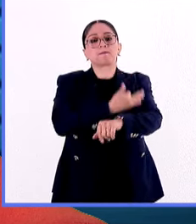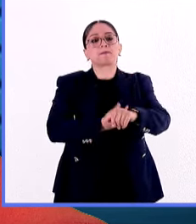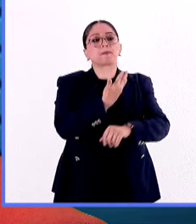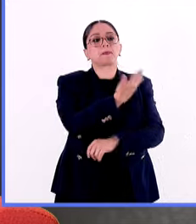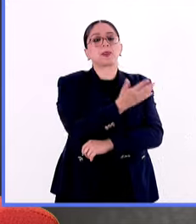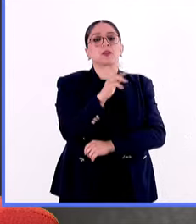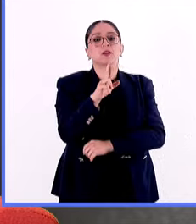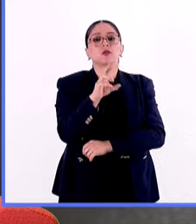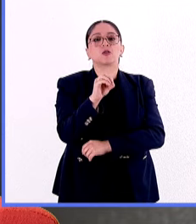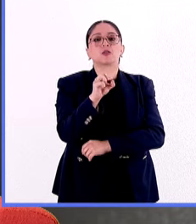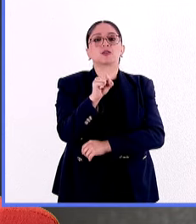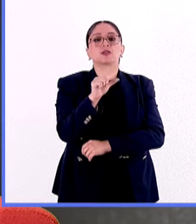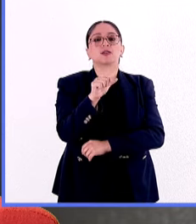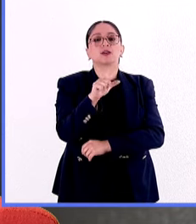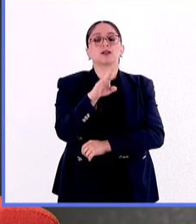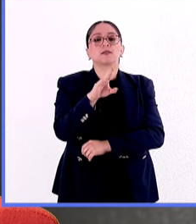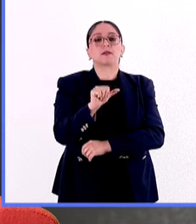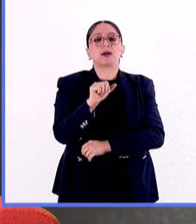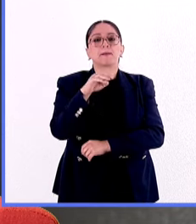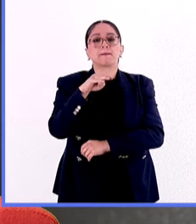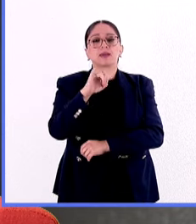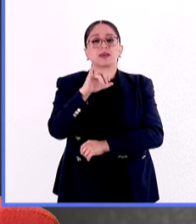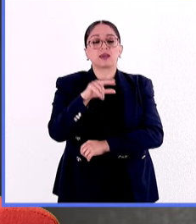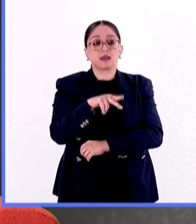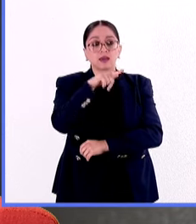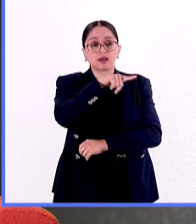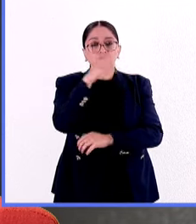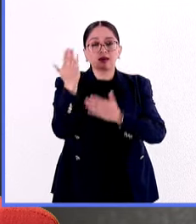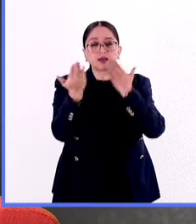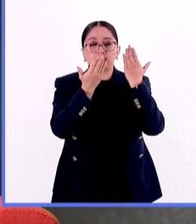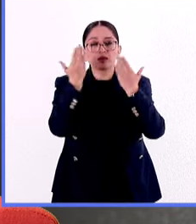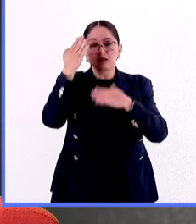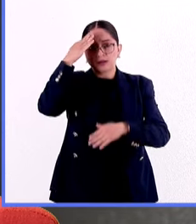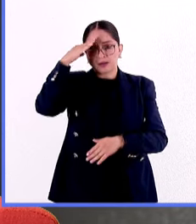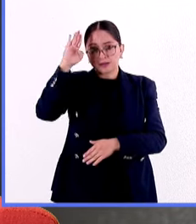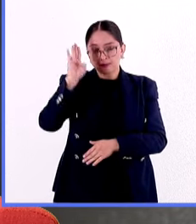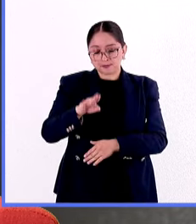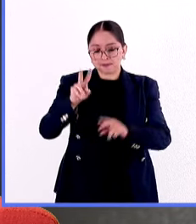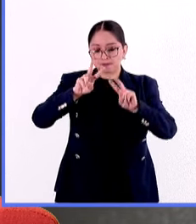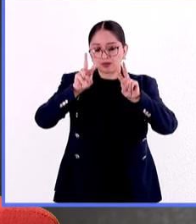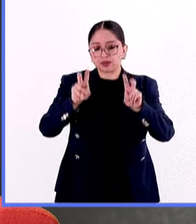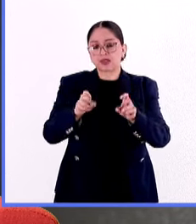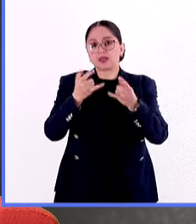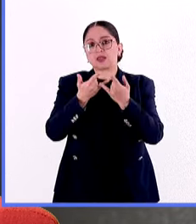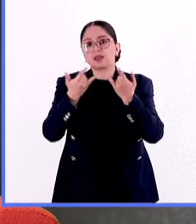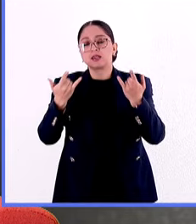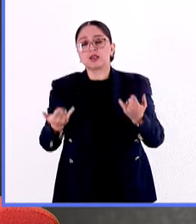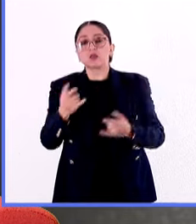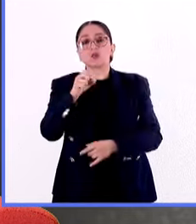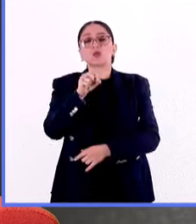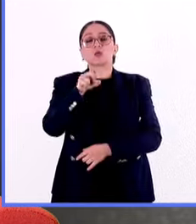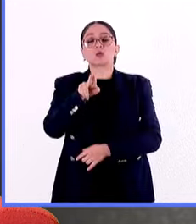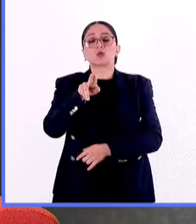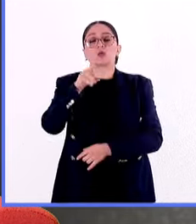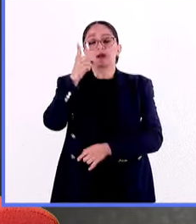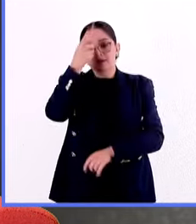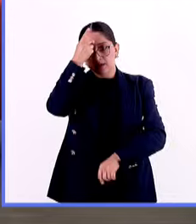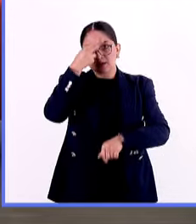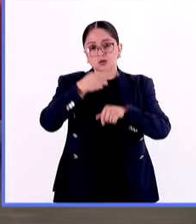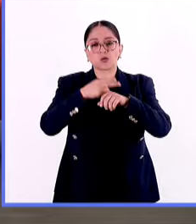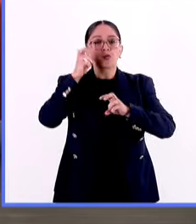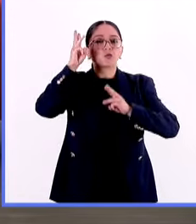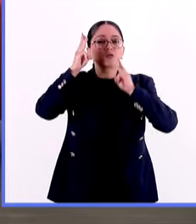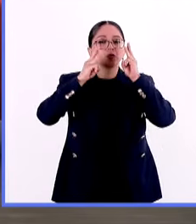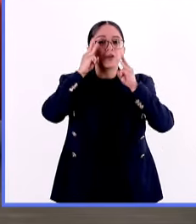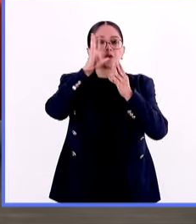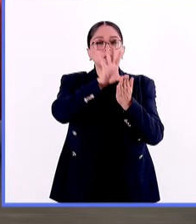Mejía Alvarrán quien tiene estudios de maestría en maestría de maestría en historia y además es subdirectora del Museo de las Constituciones. ¿Cómo